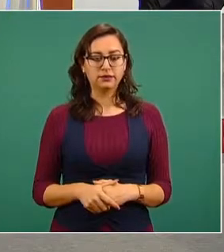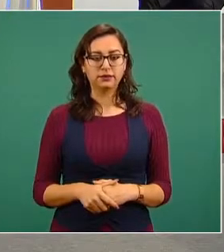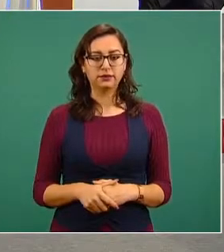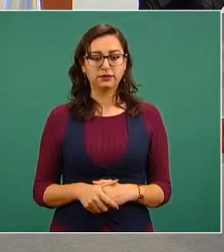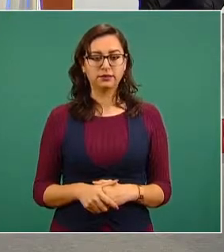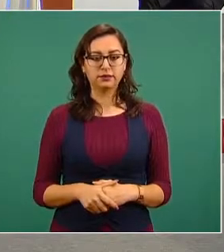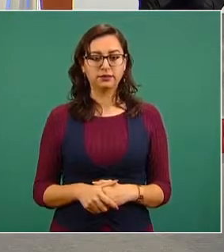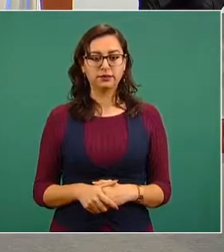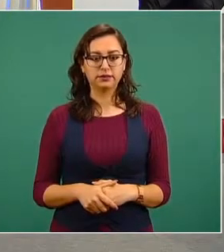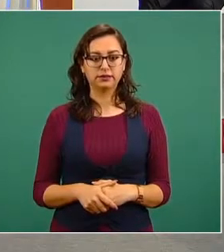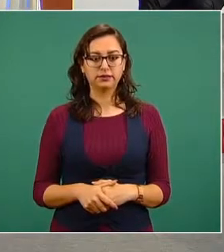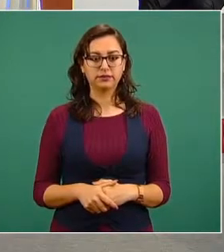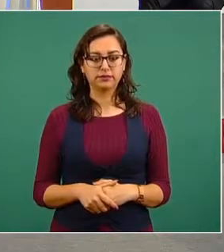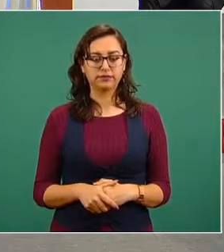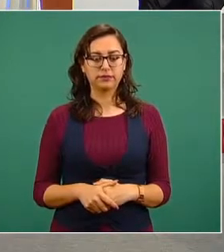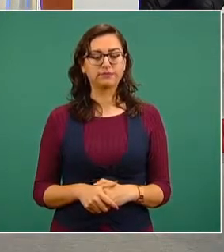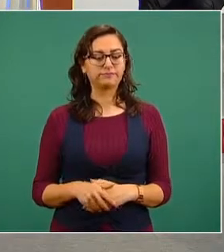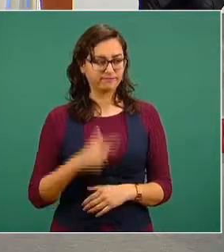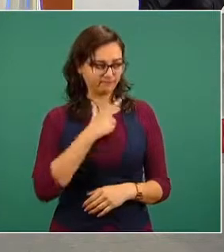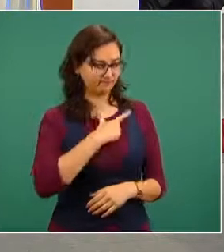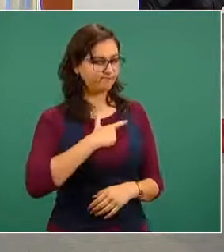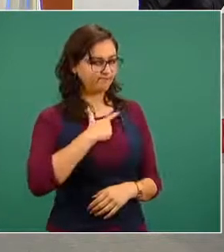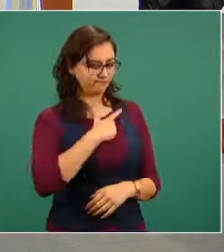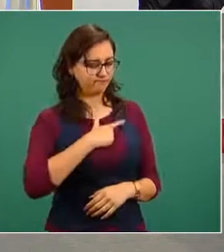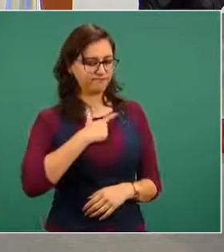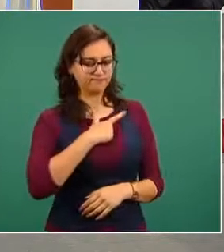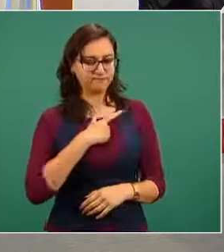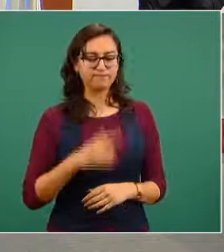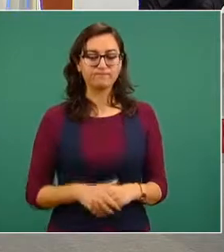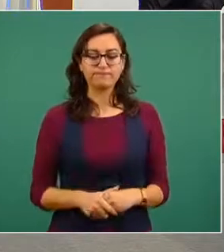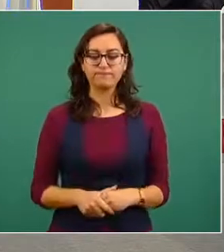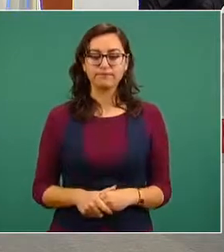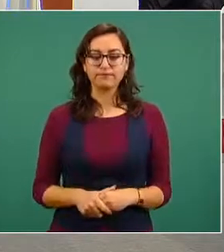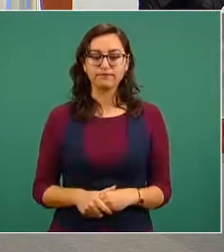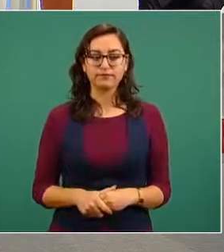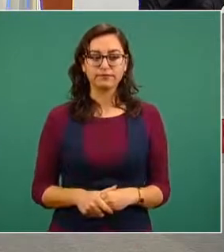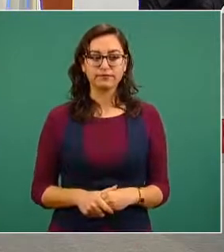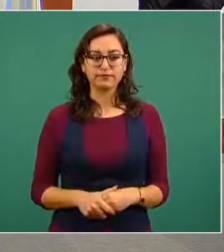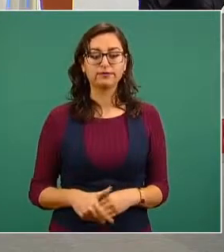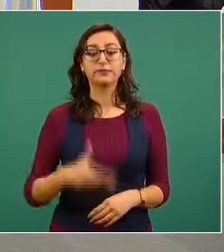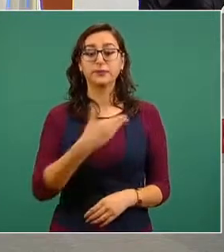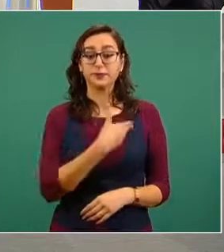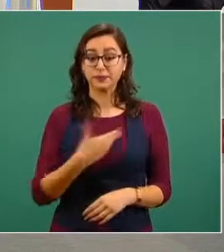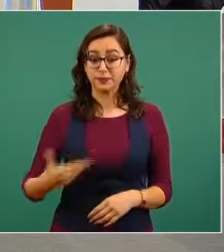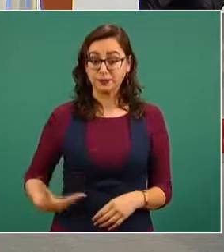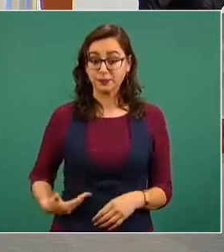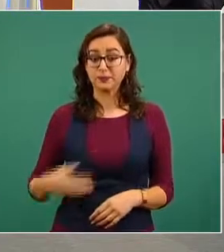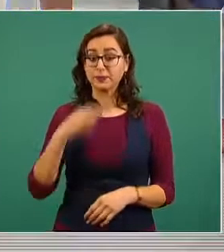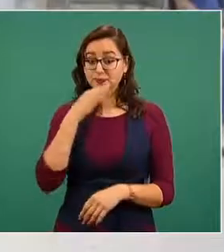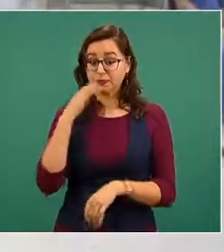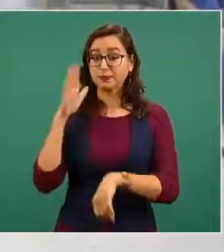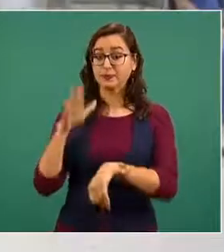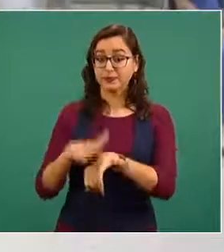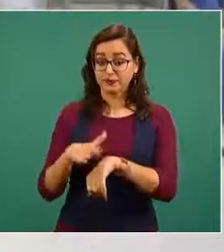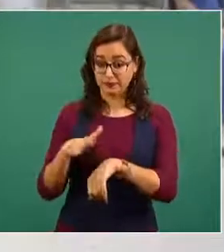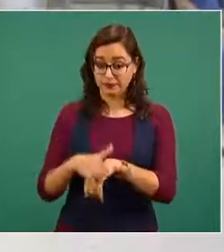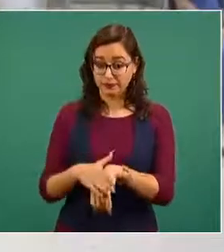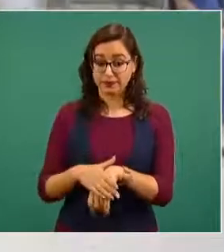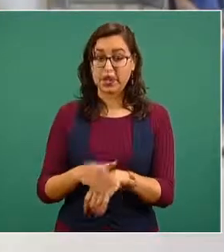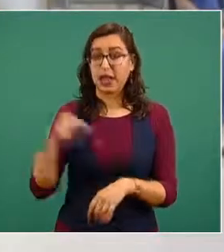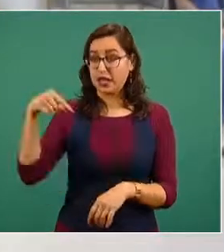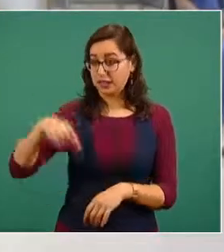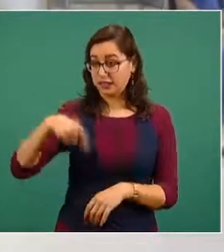pues nos da mucho gusto señor presidente en este contexto quiero hacer de su